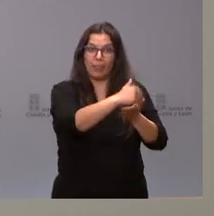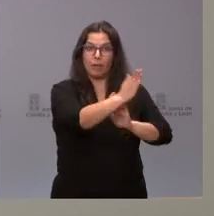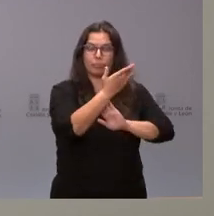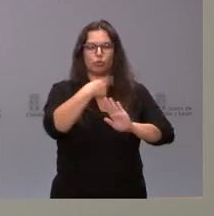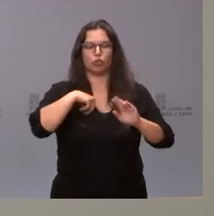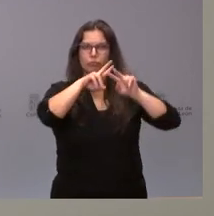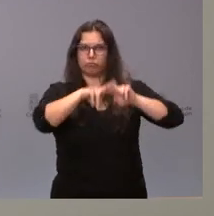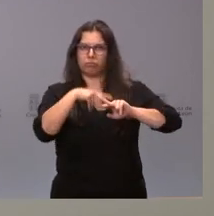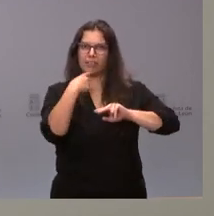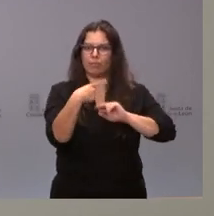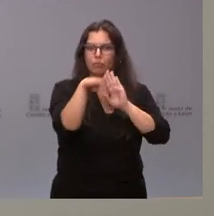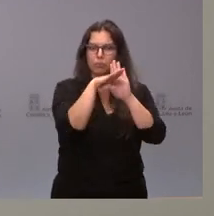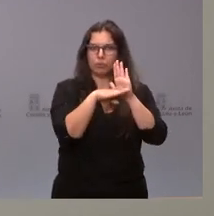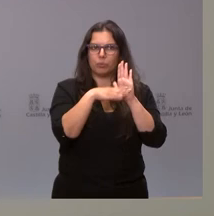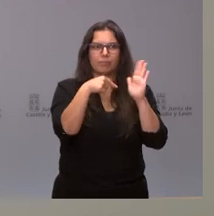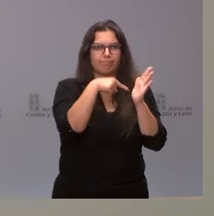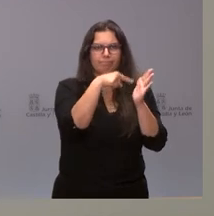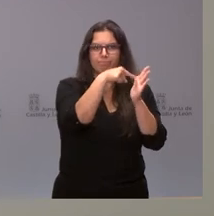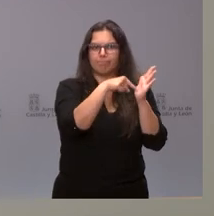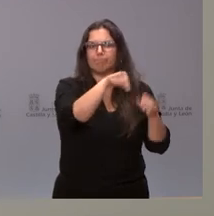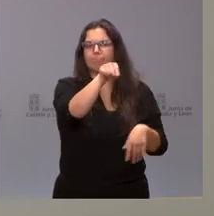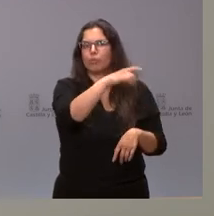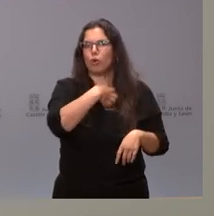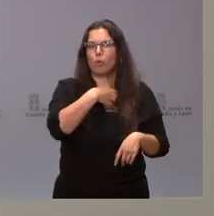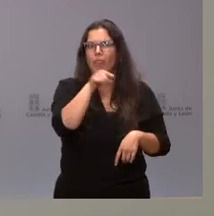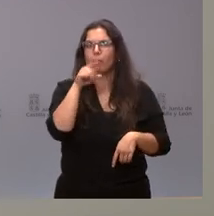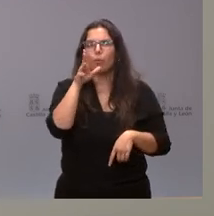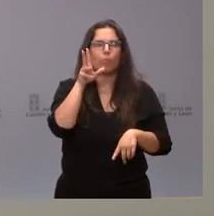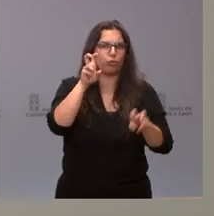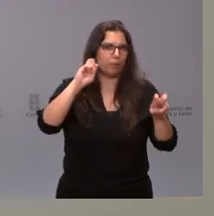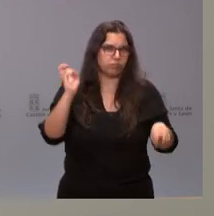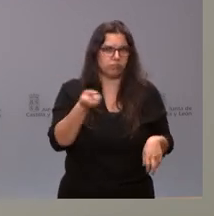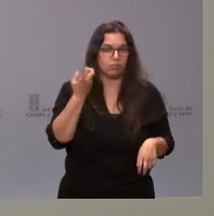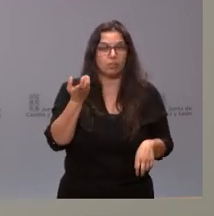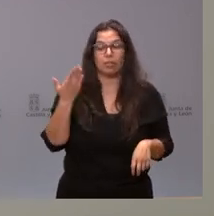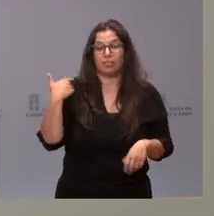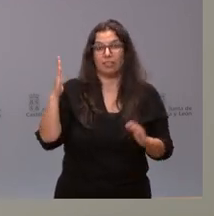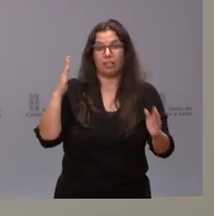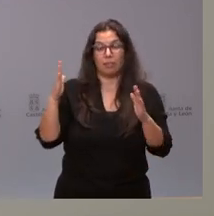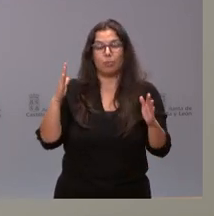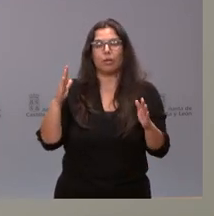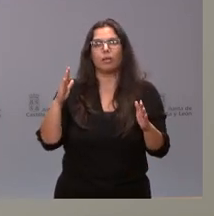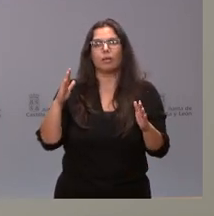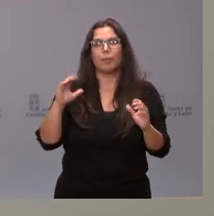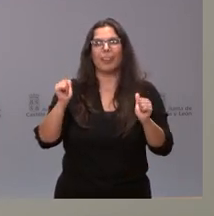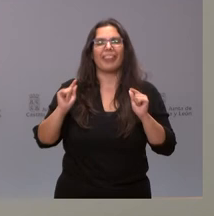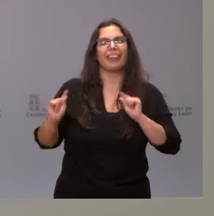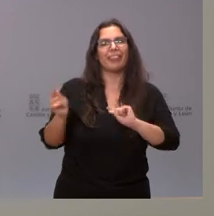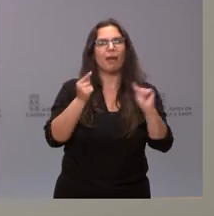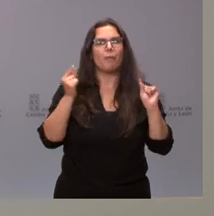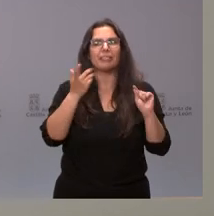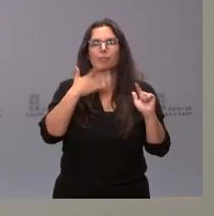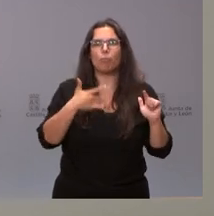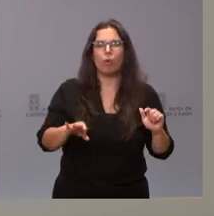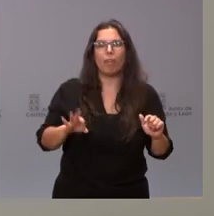instalación no es posible en algunos casos por unas cuestiones y otras por otras. En los últimos tiempos se ha abierto el debate sobre la posibilidad